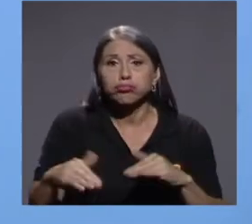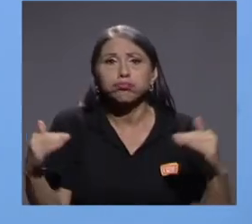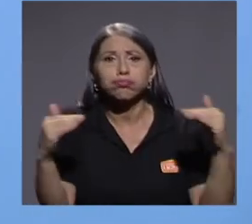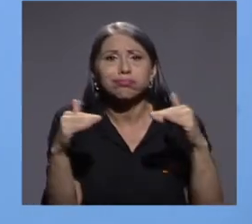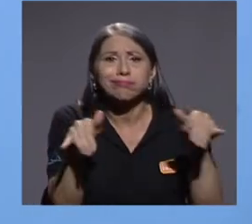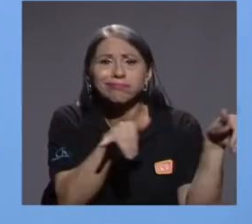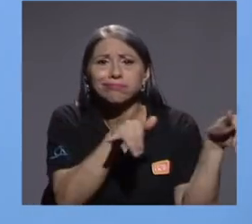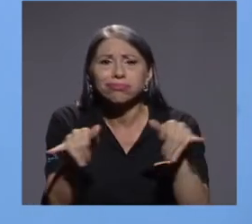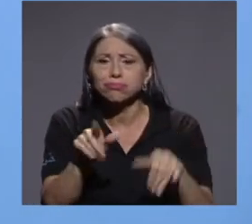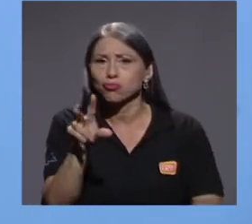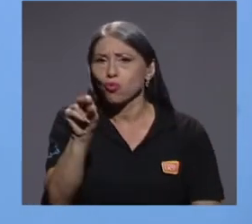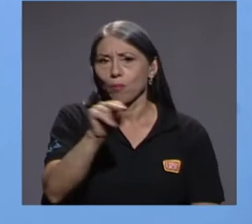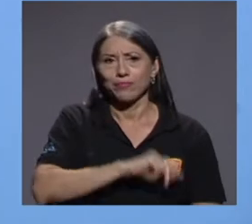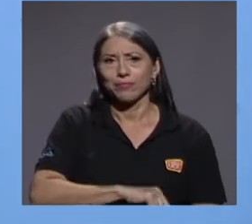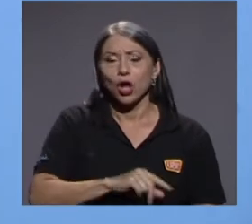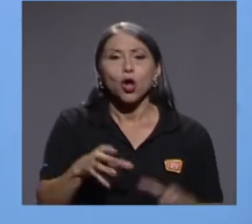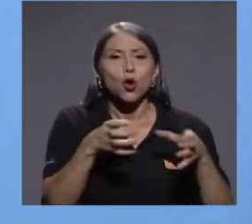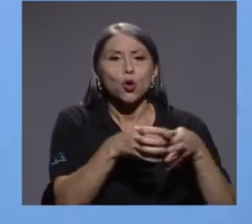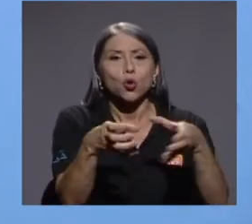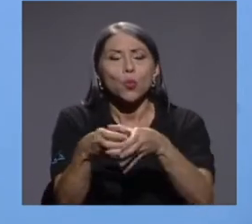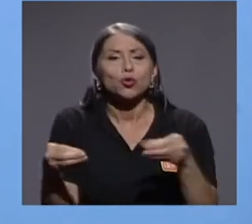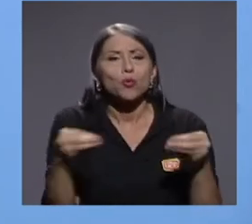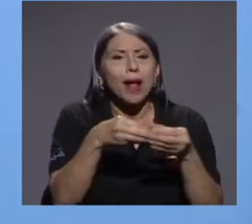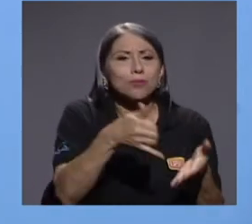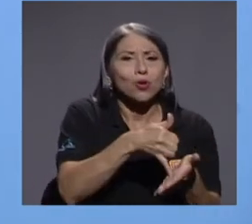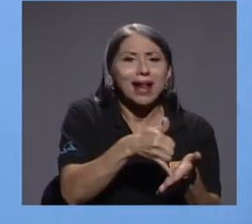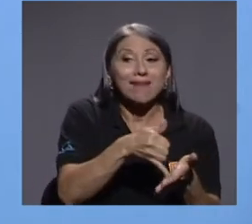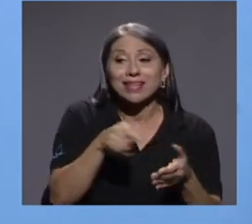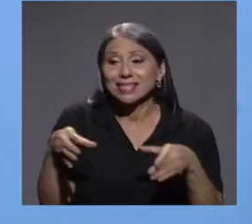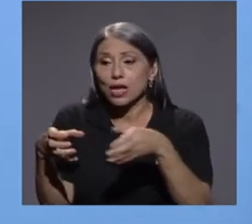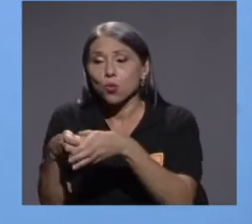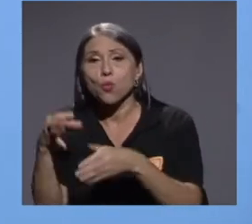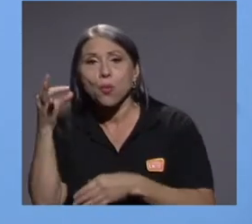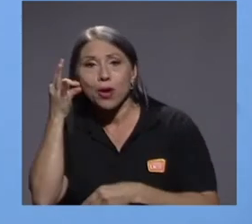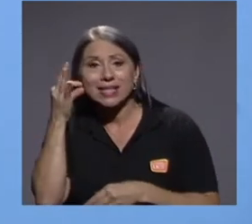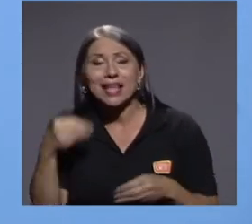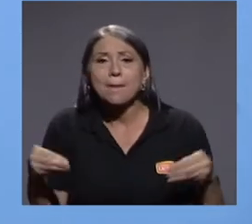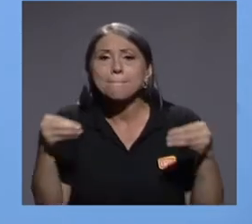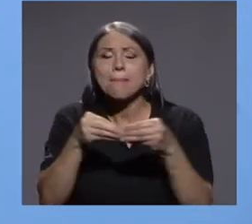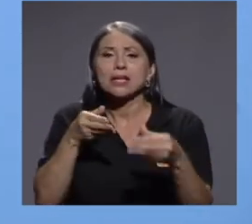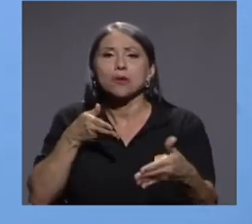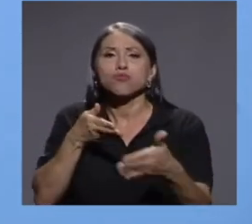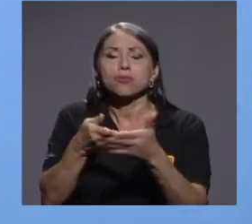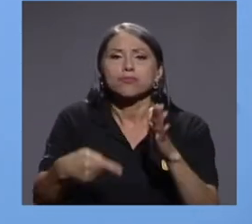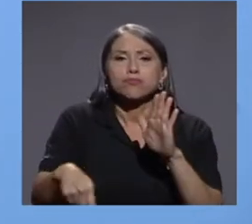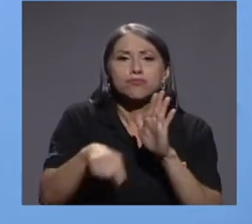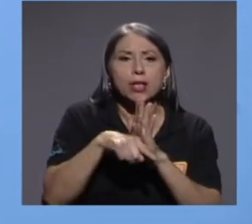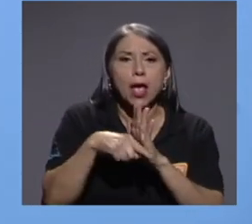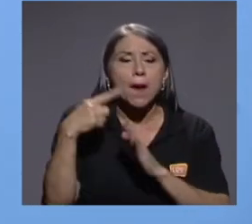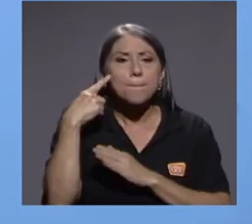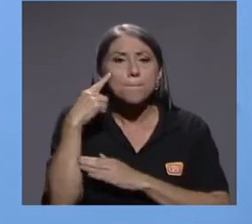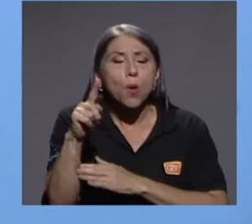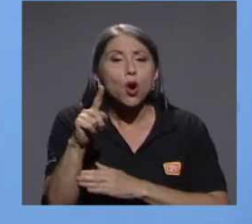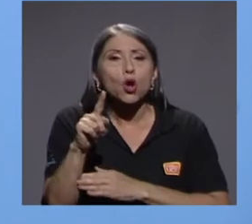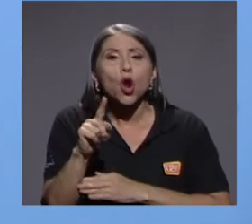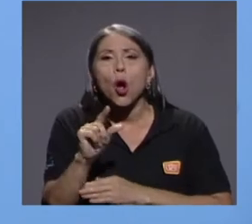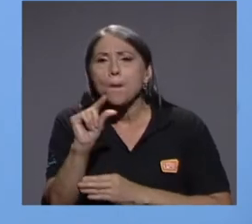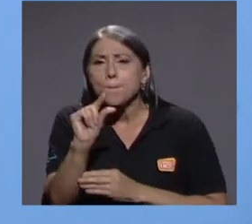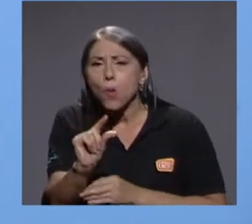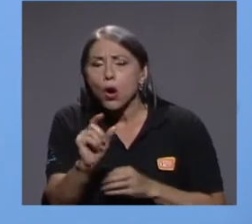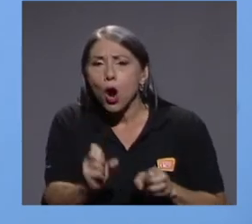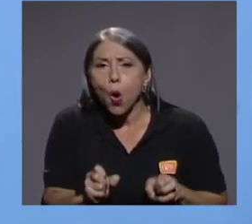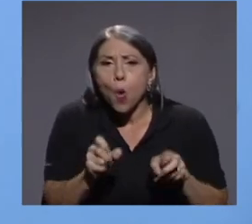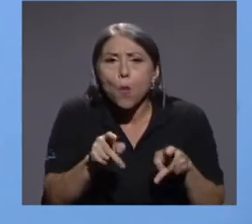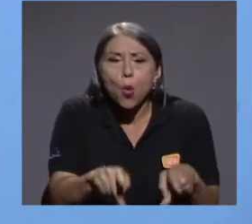grupos más vulnerables y las mujeres son quienes más se han visto perjudicados por la poca versatilidad que tienen para